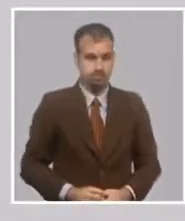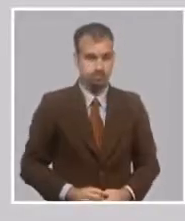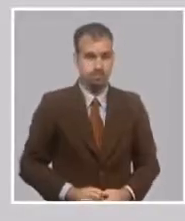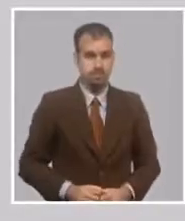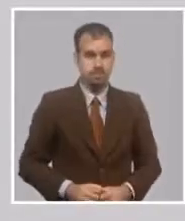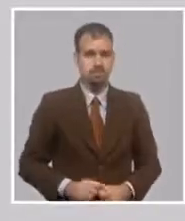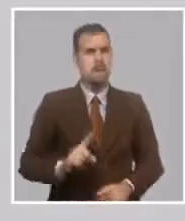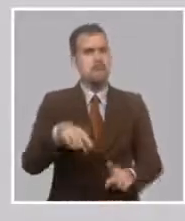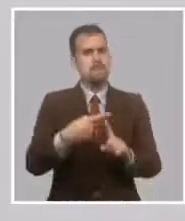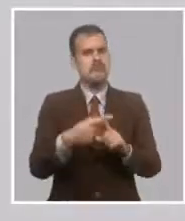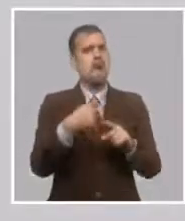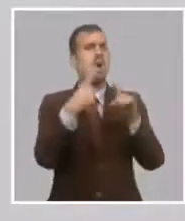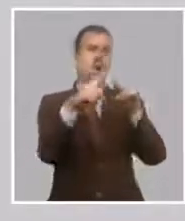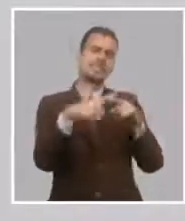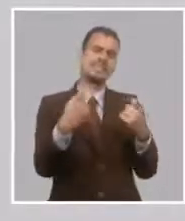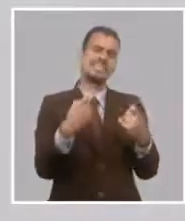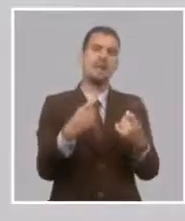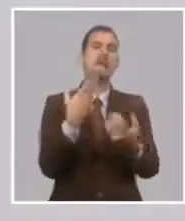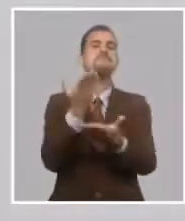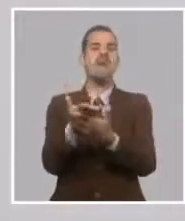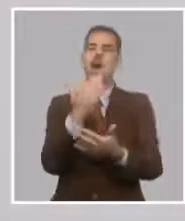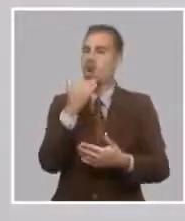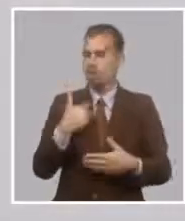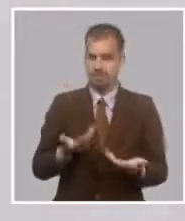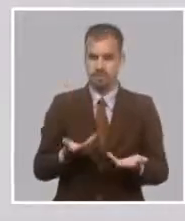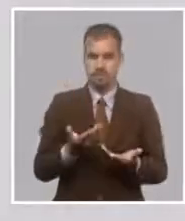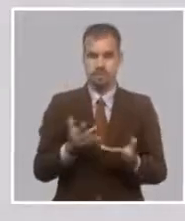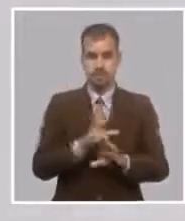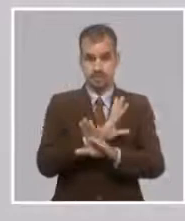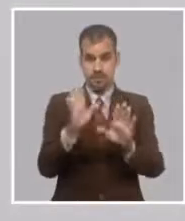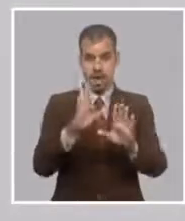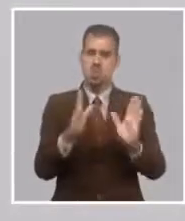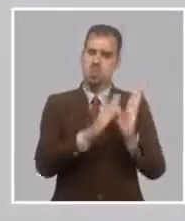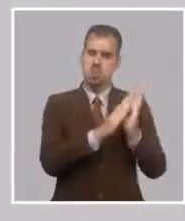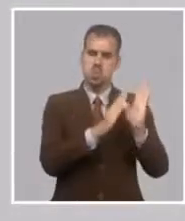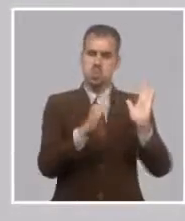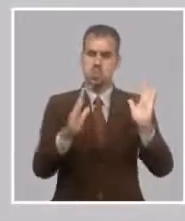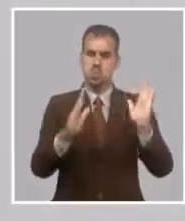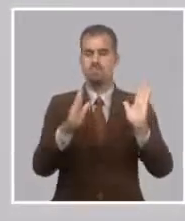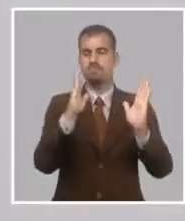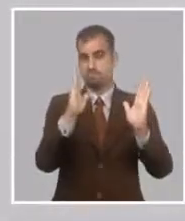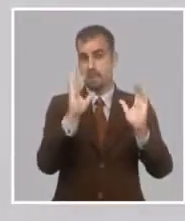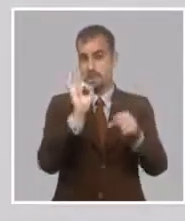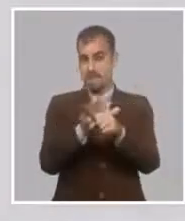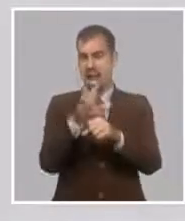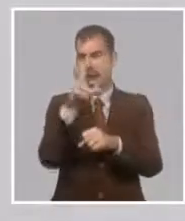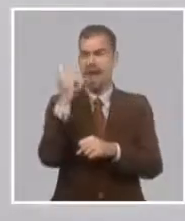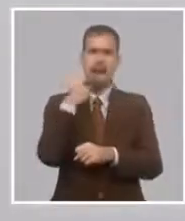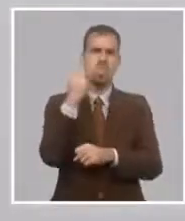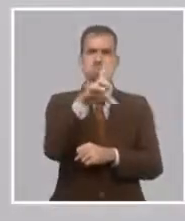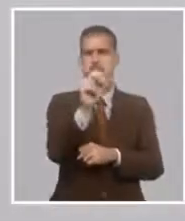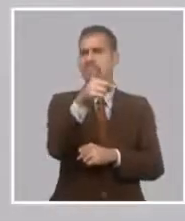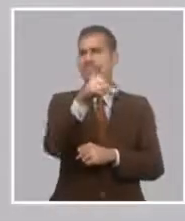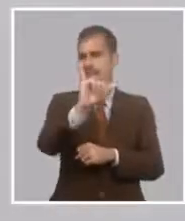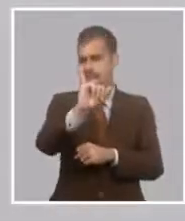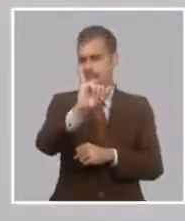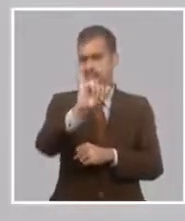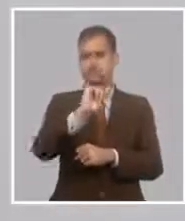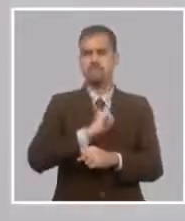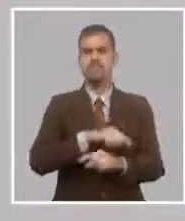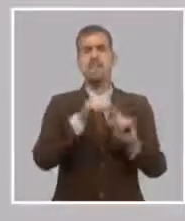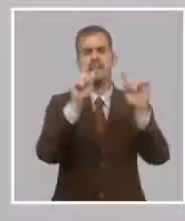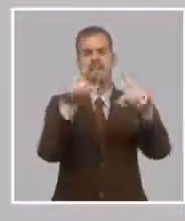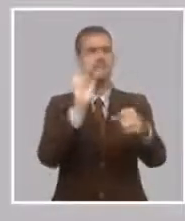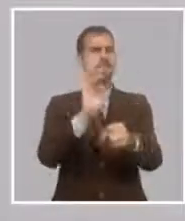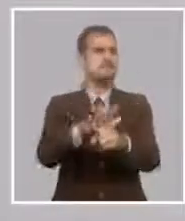garantías a solicitar. Después en el 2016 hubo una decisión importante y es que se decidió constituir un